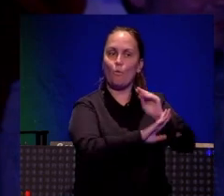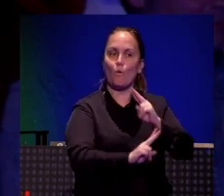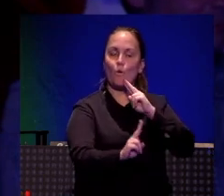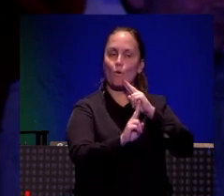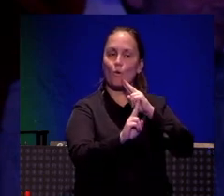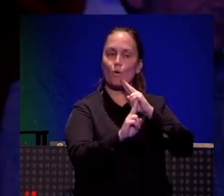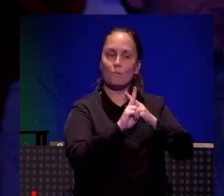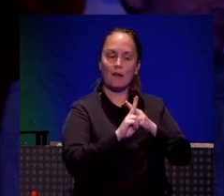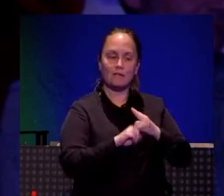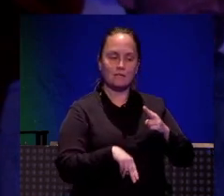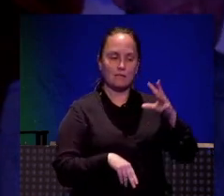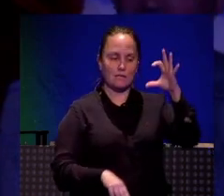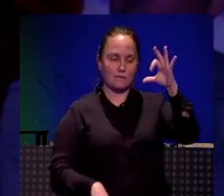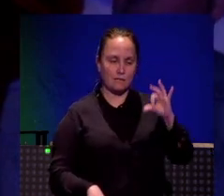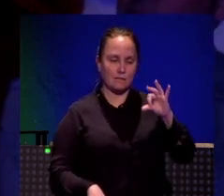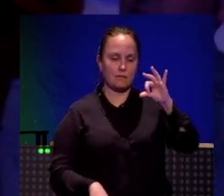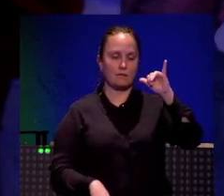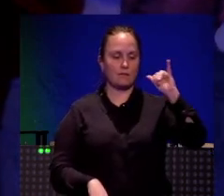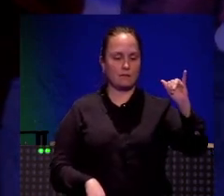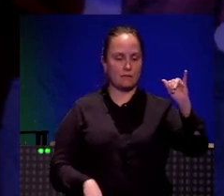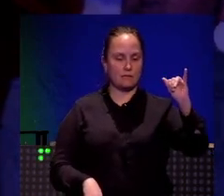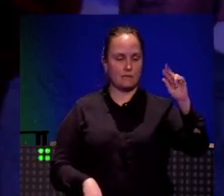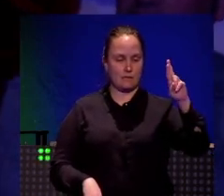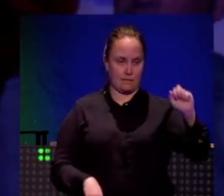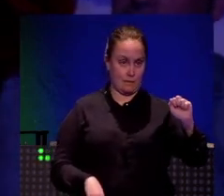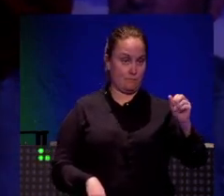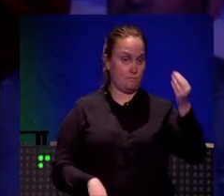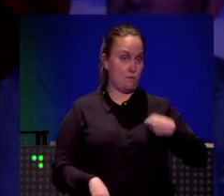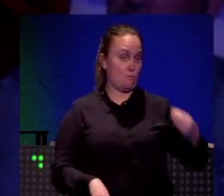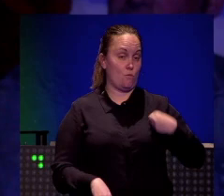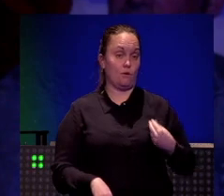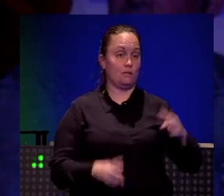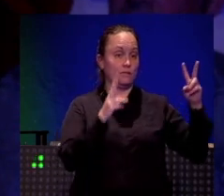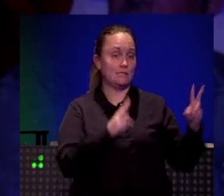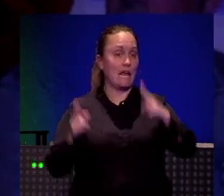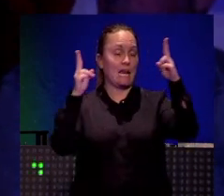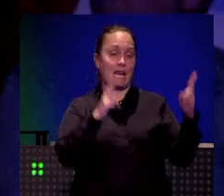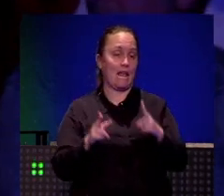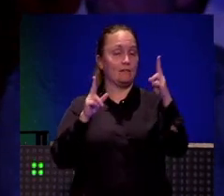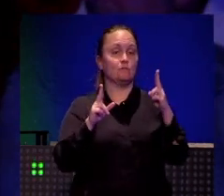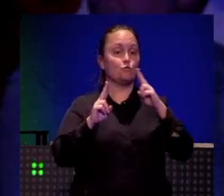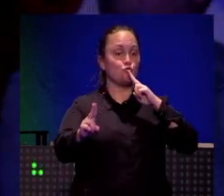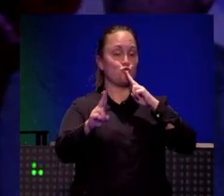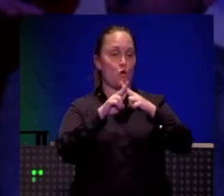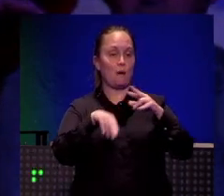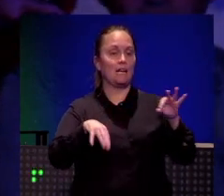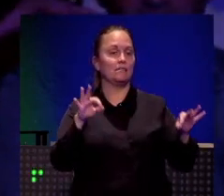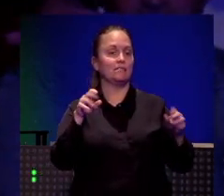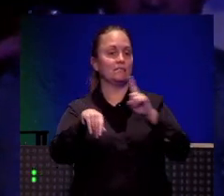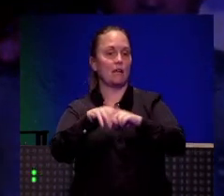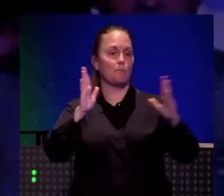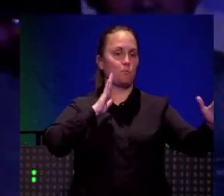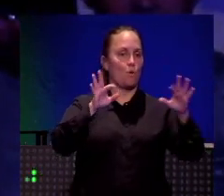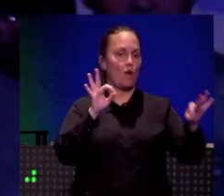Sira en honor a la protagonista de la serie El Tiempo entre costuras. Siento el latigazo